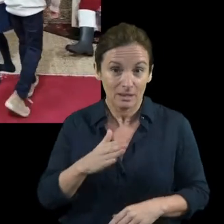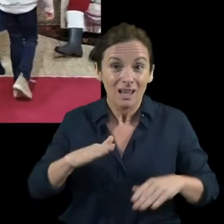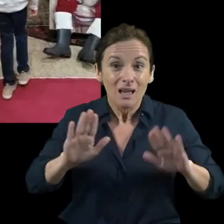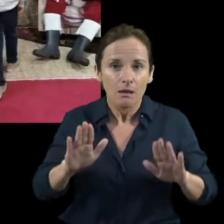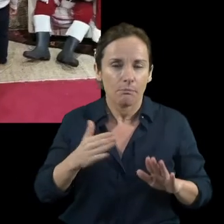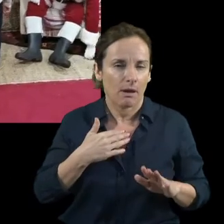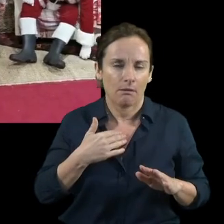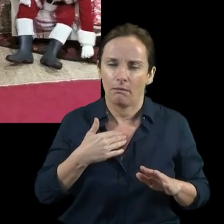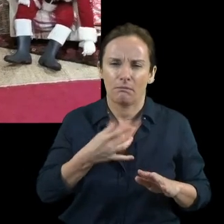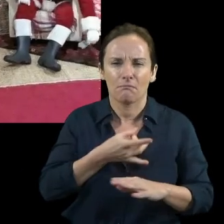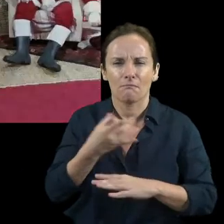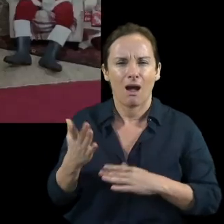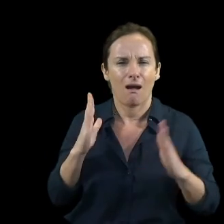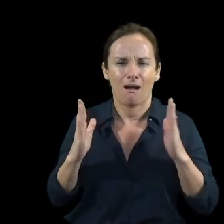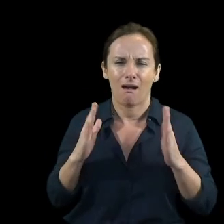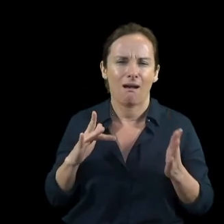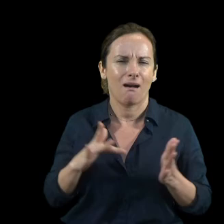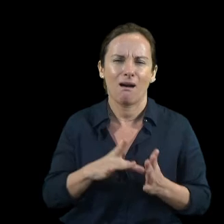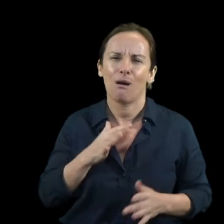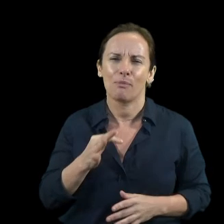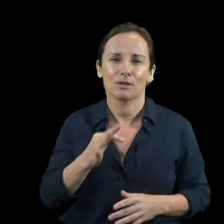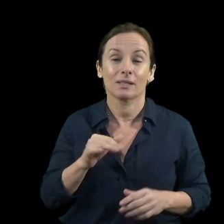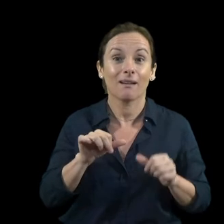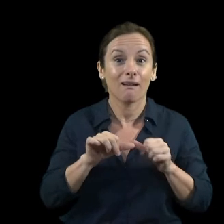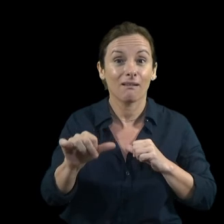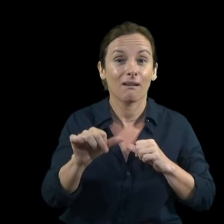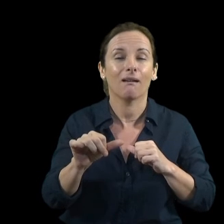hemos vivido y está por venir y está por vivir.